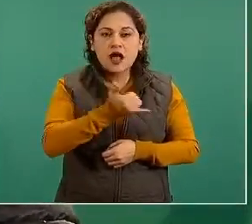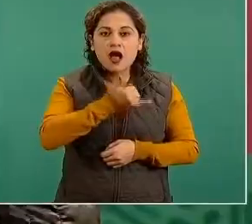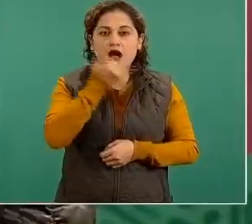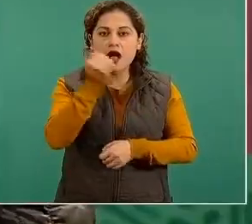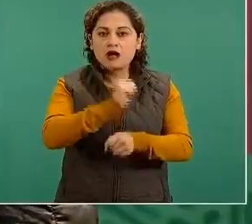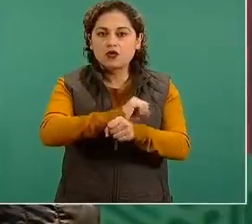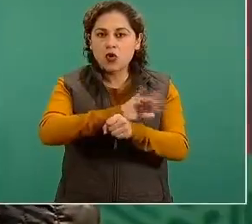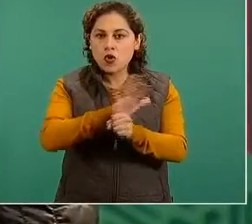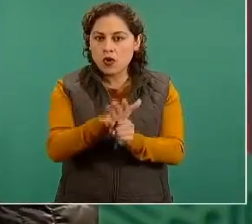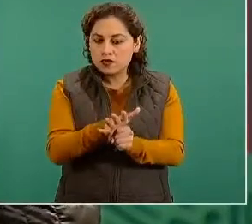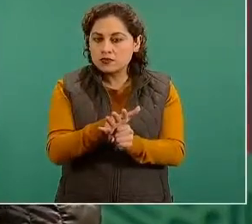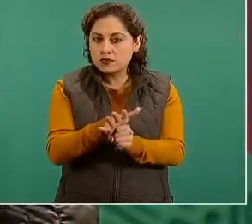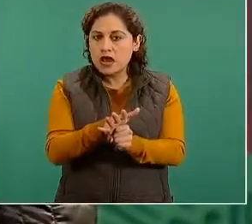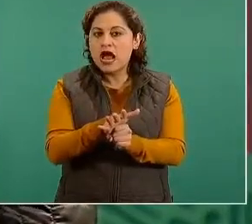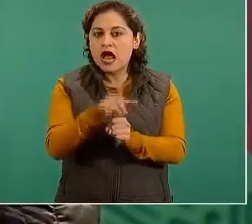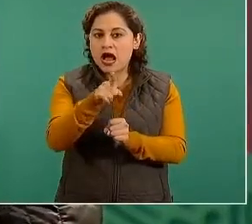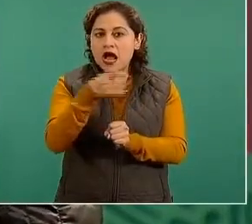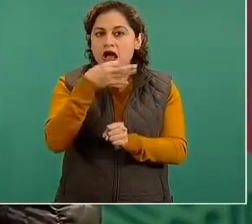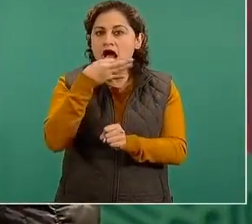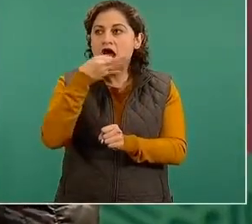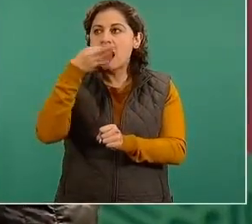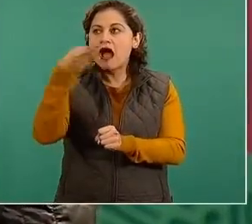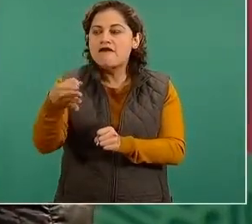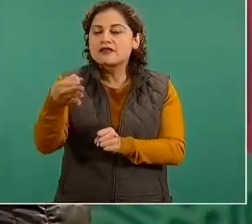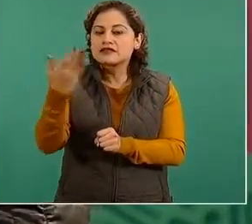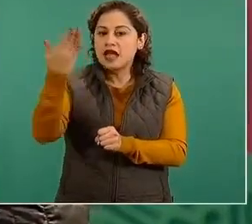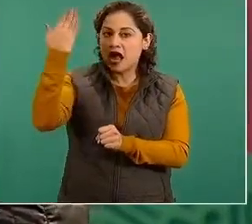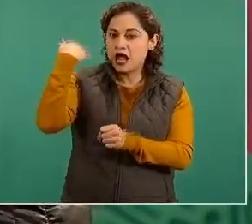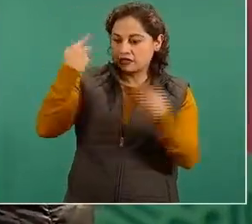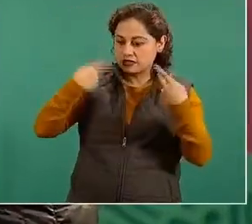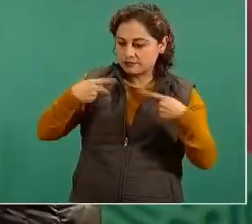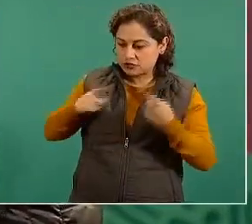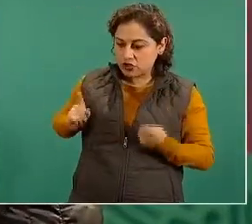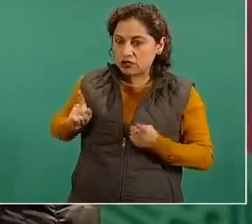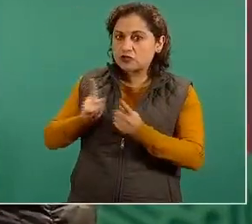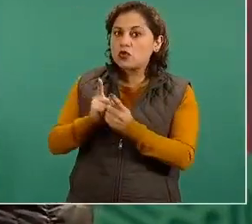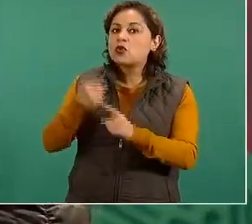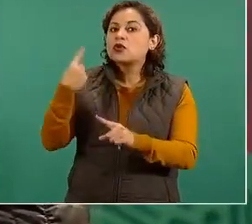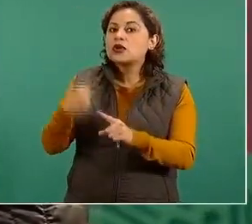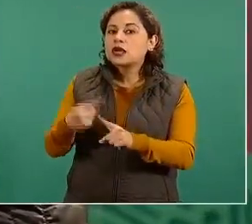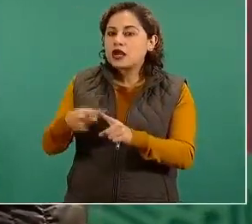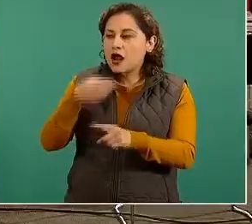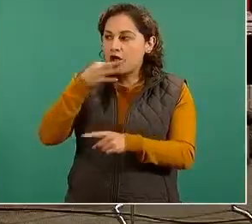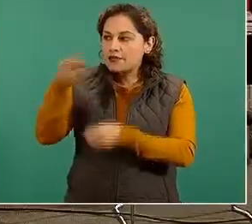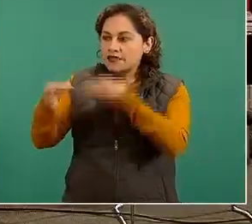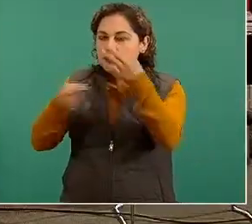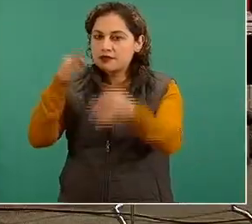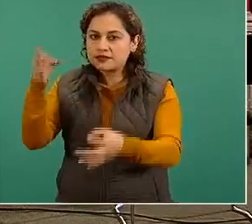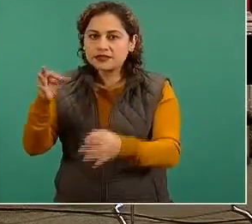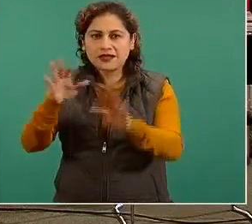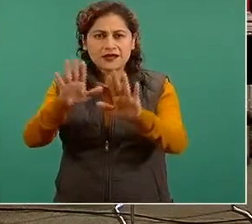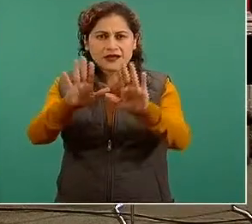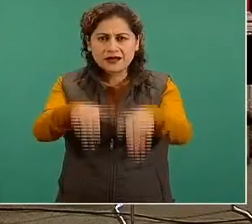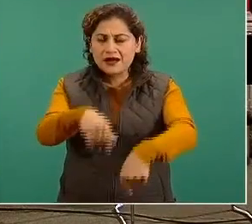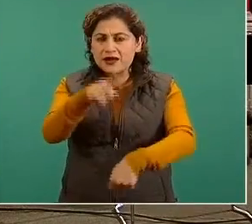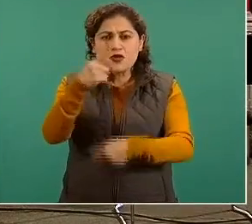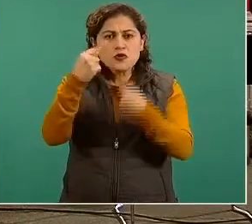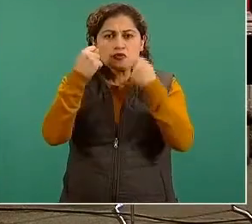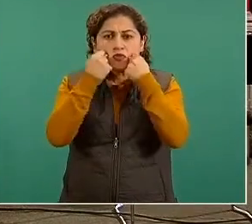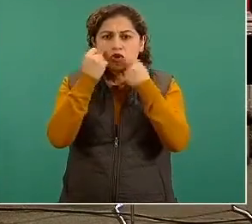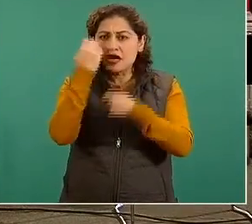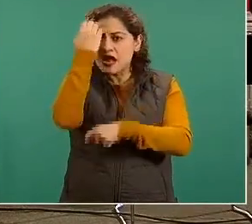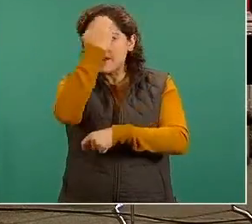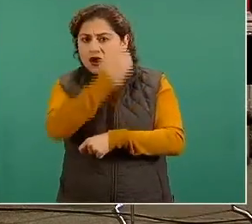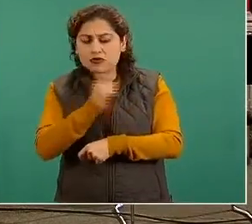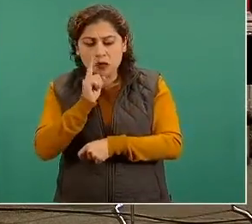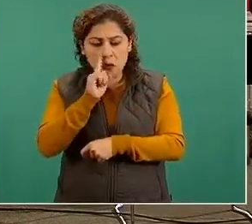su sintomatología, independientemente de que a usted le hagan una prueba o no le hagan una prueba. Lo que estamos